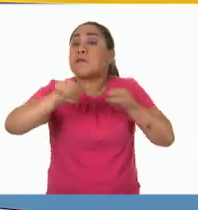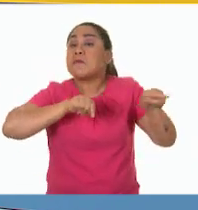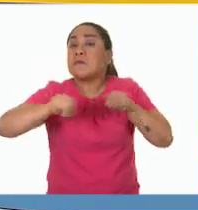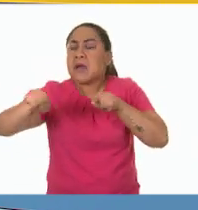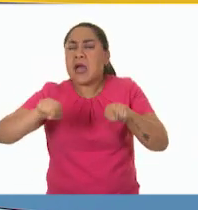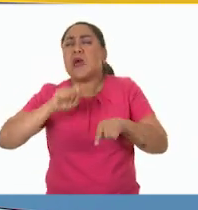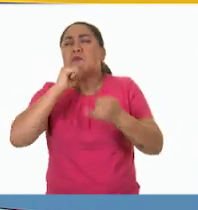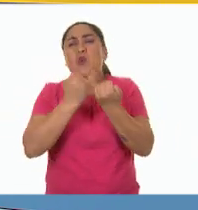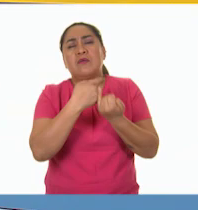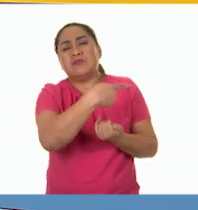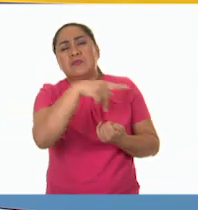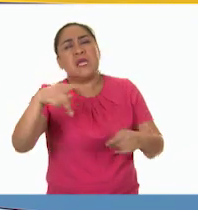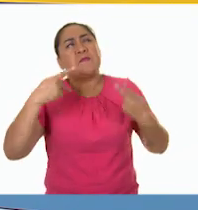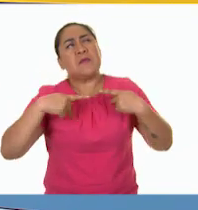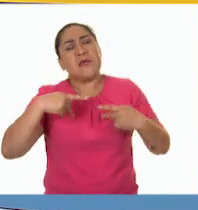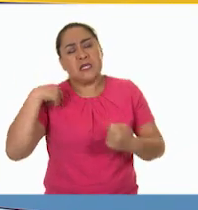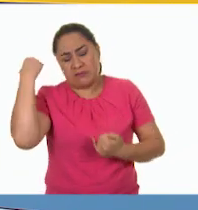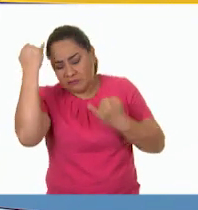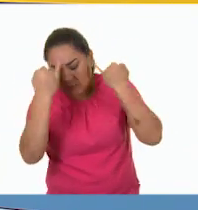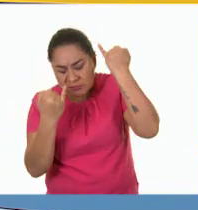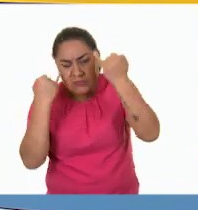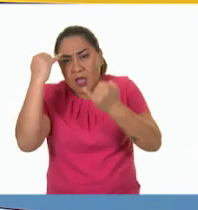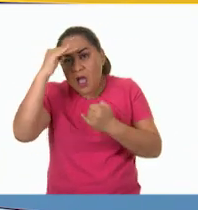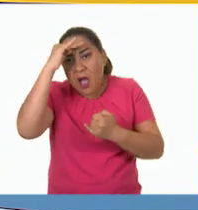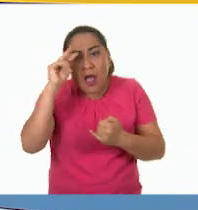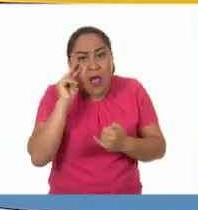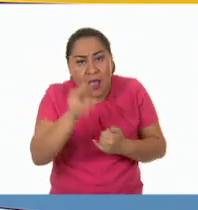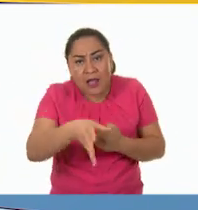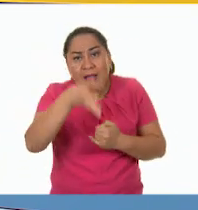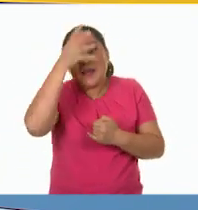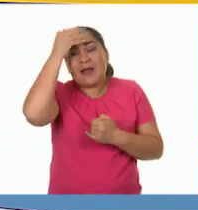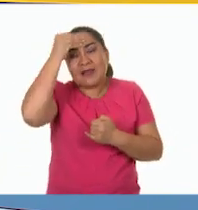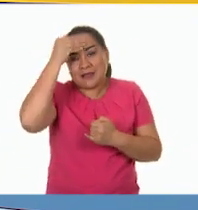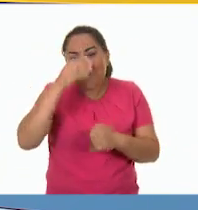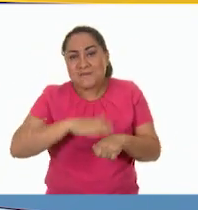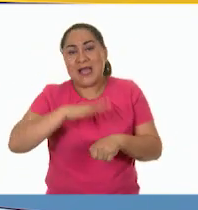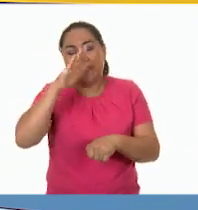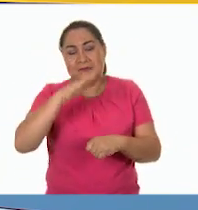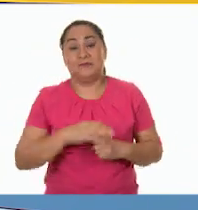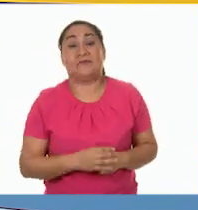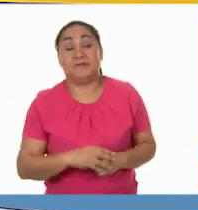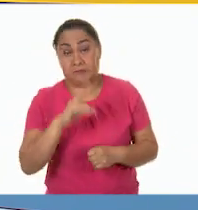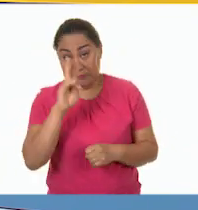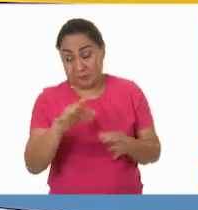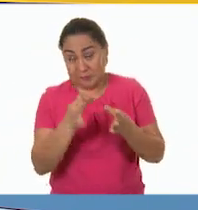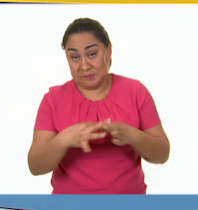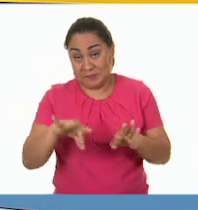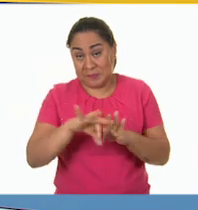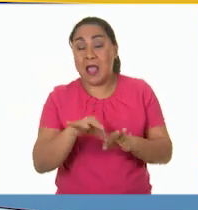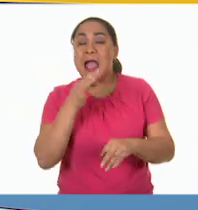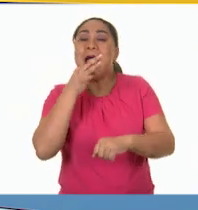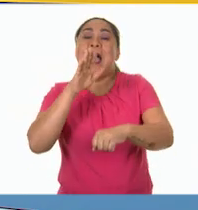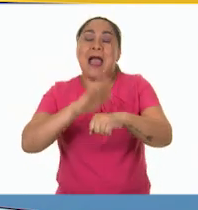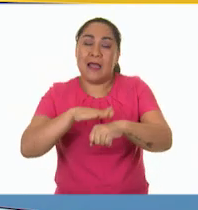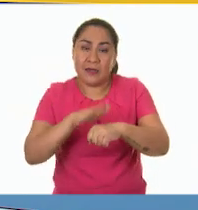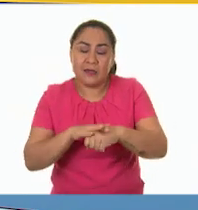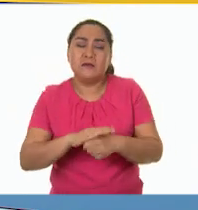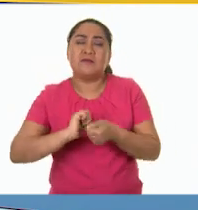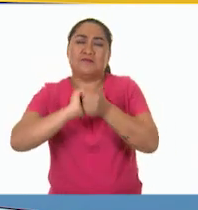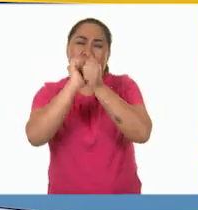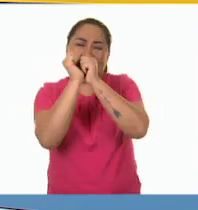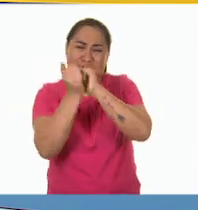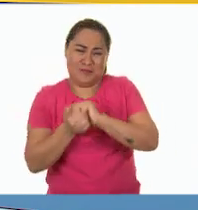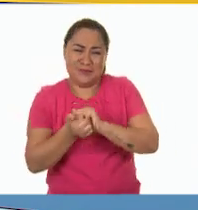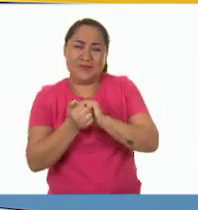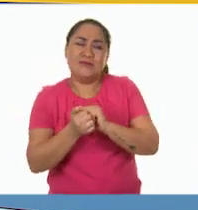conciencias y las aspiraciones de sectores cada vez más amplios. Es importante recalcar que los cambios que analizamos